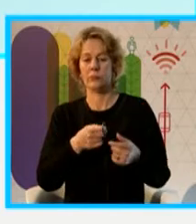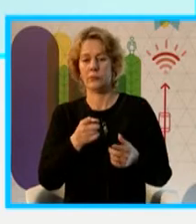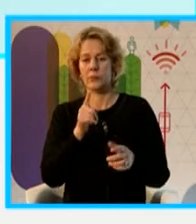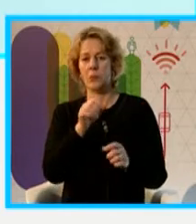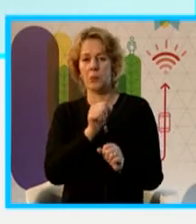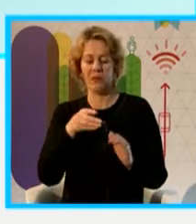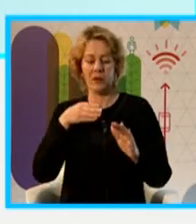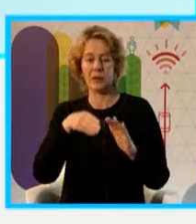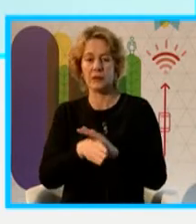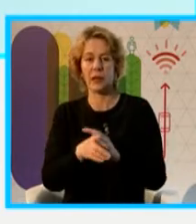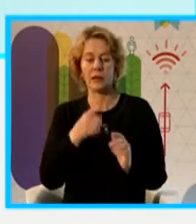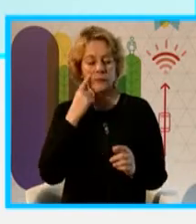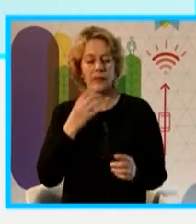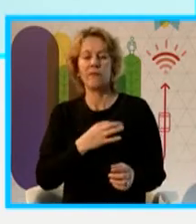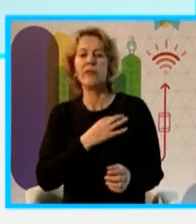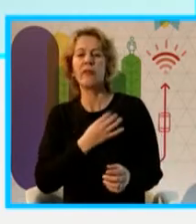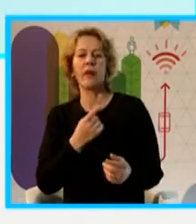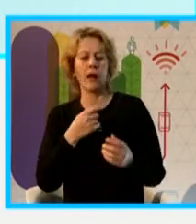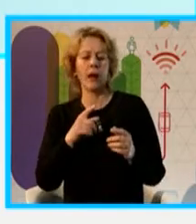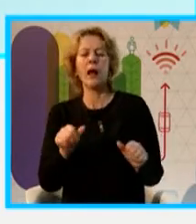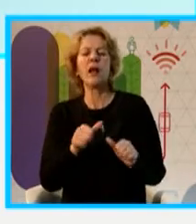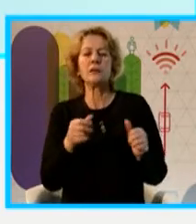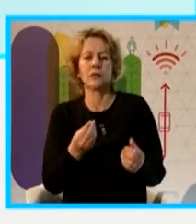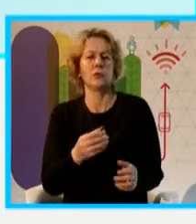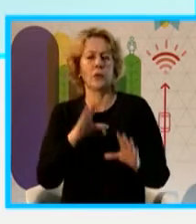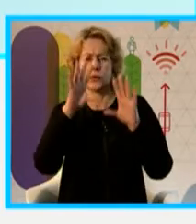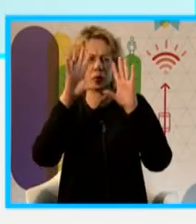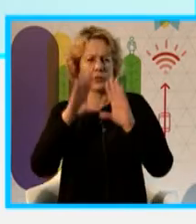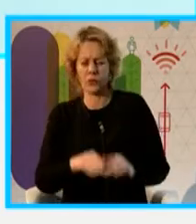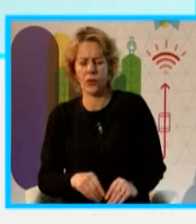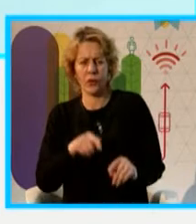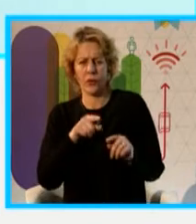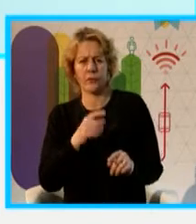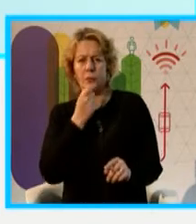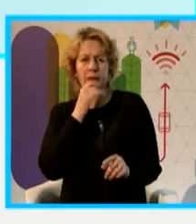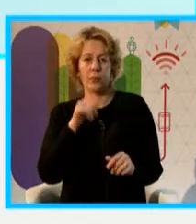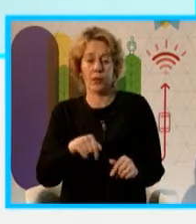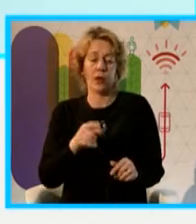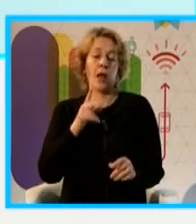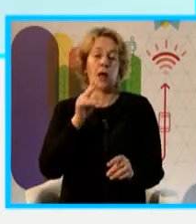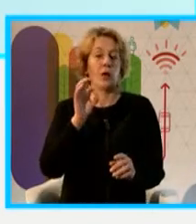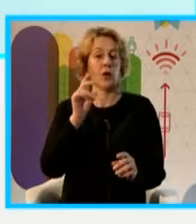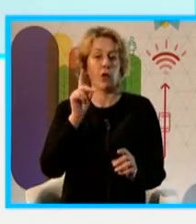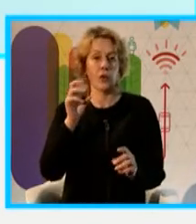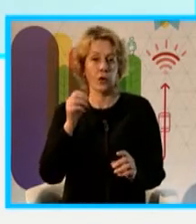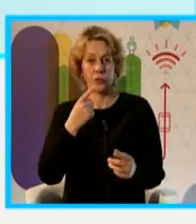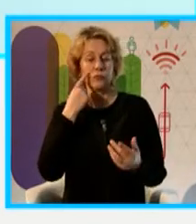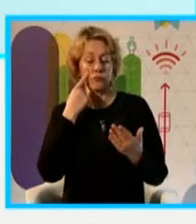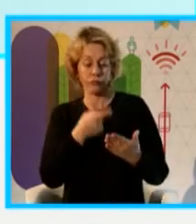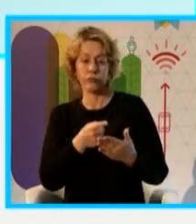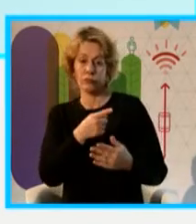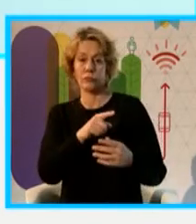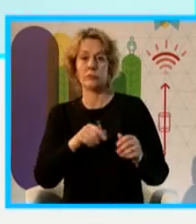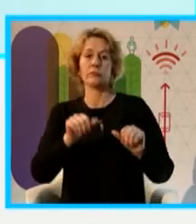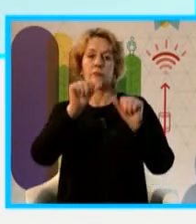el ingreso a la vida y obra del personaje, por ejemplo, en este caso Rodó, permite el ingreso y la vida y obra del escultor,